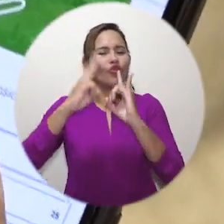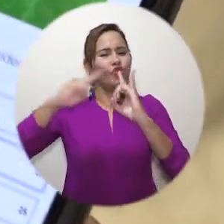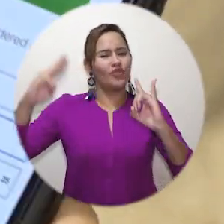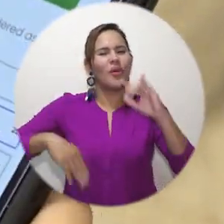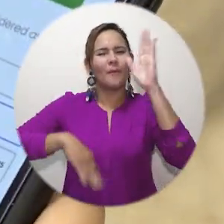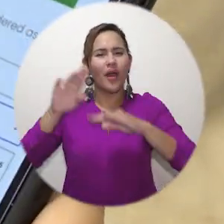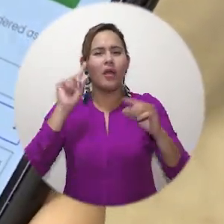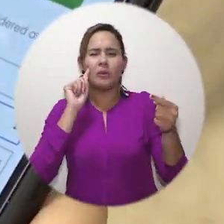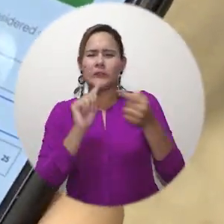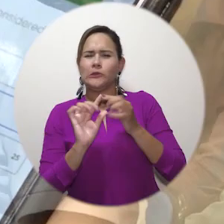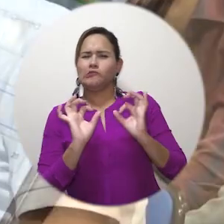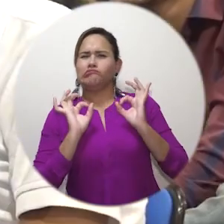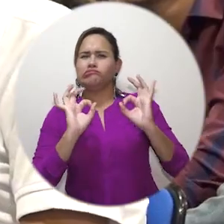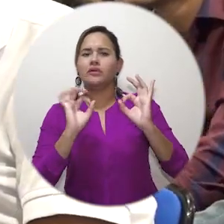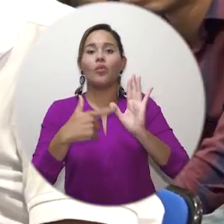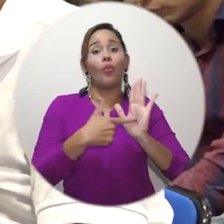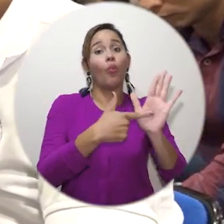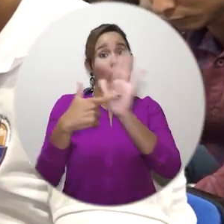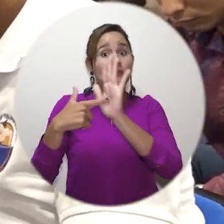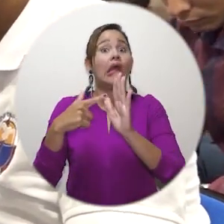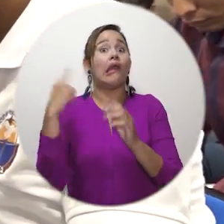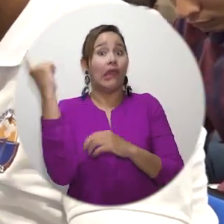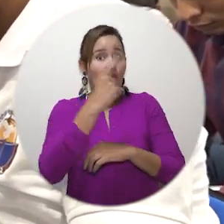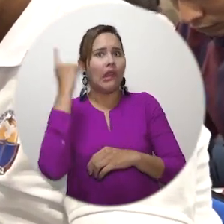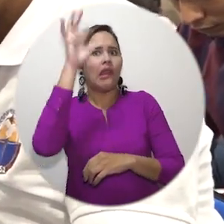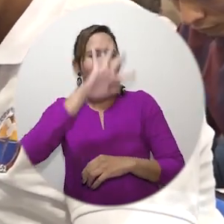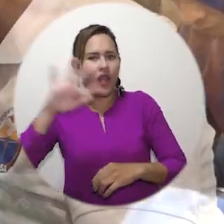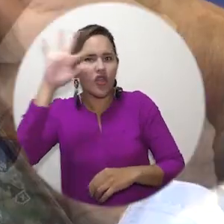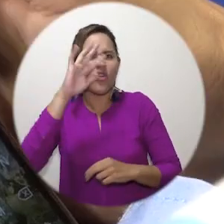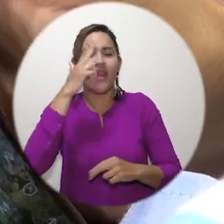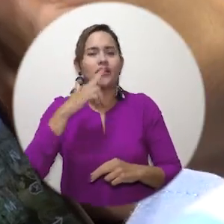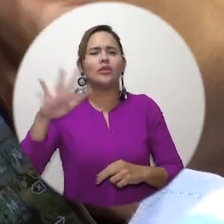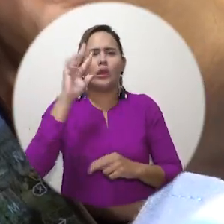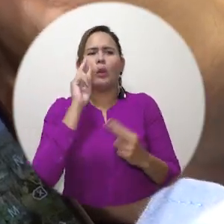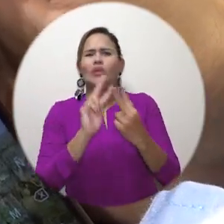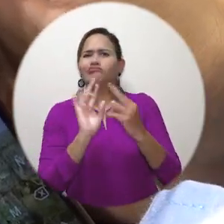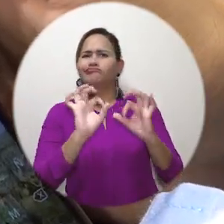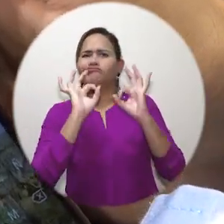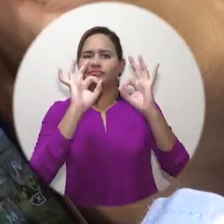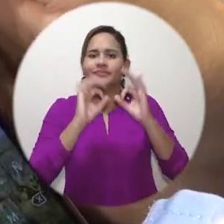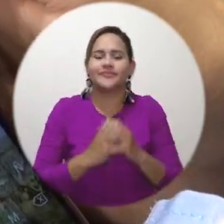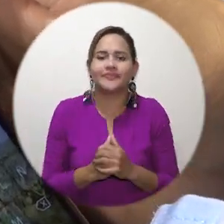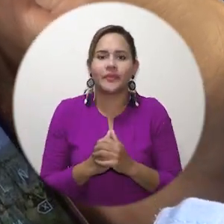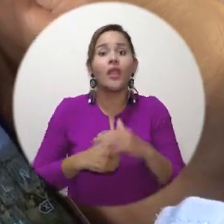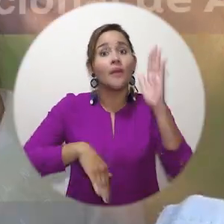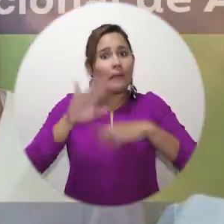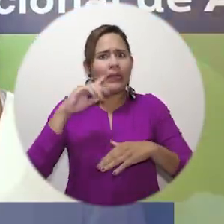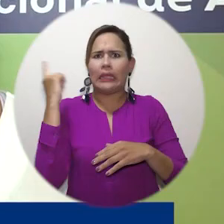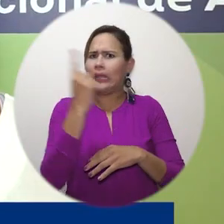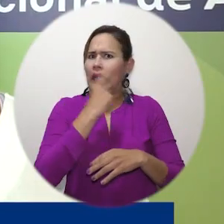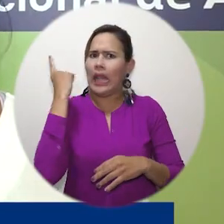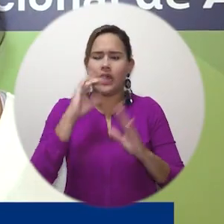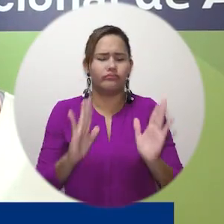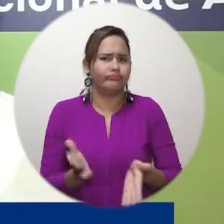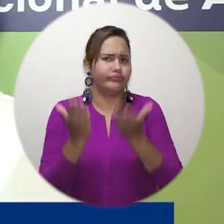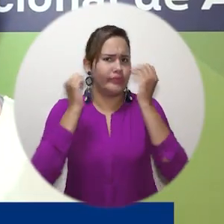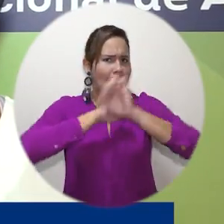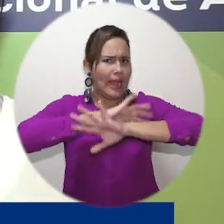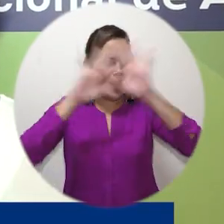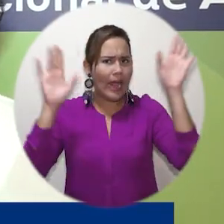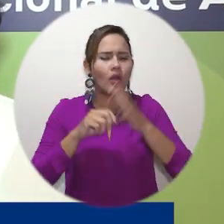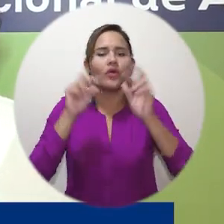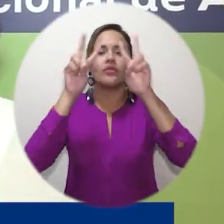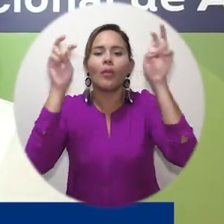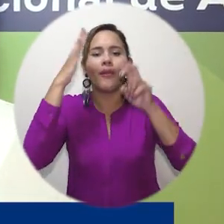posicionado Unimagdalena como un referente de la educación superior a nivel regional y nacional. Ha mejorado desde el ámbito